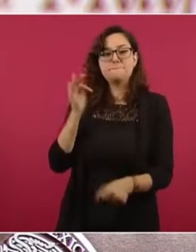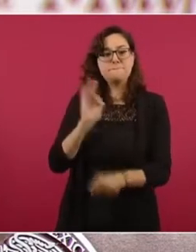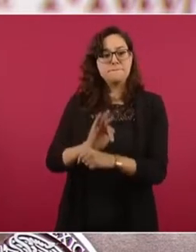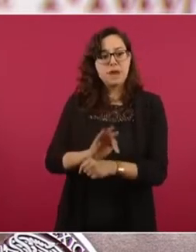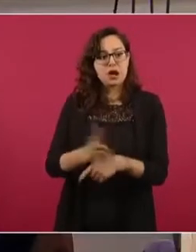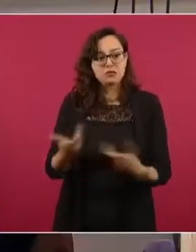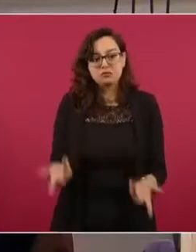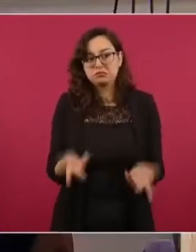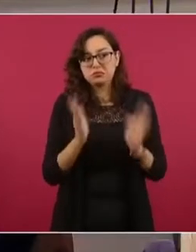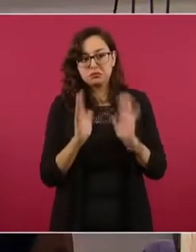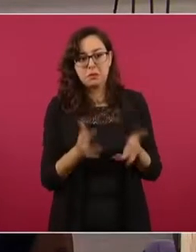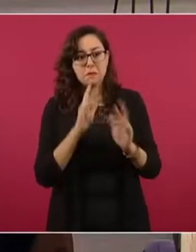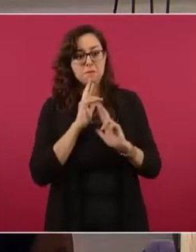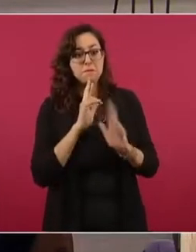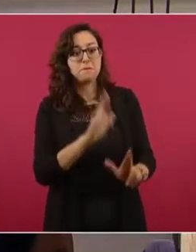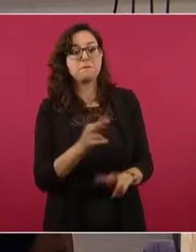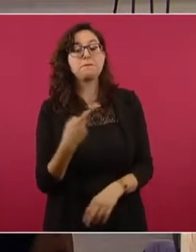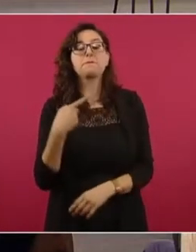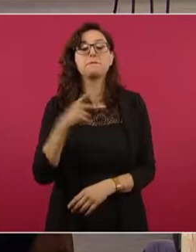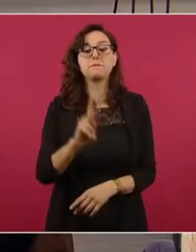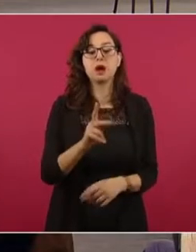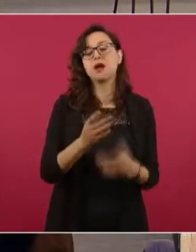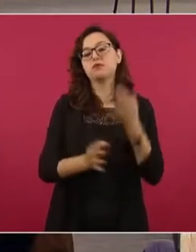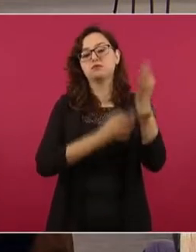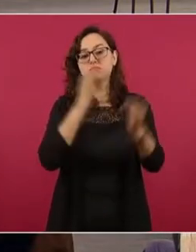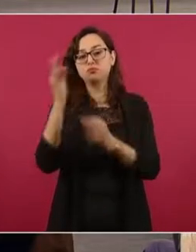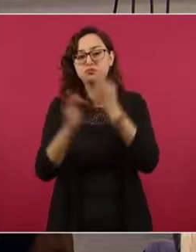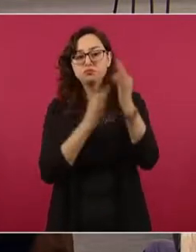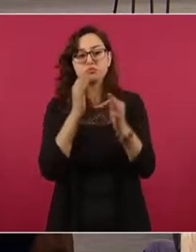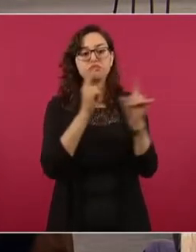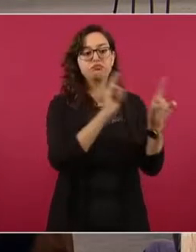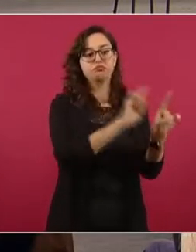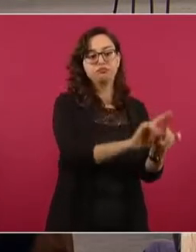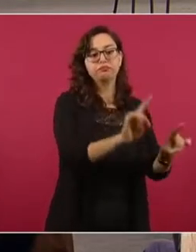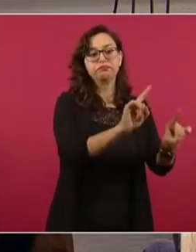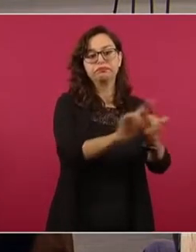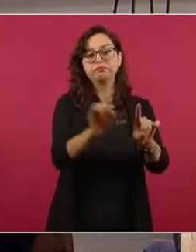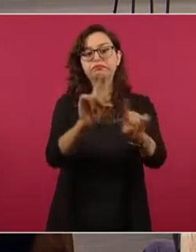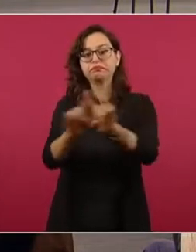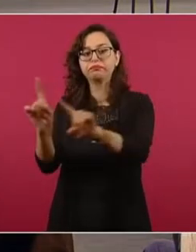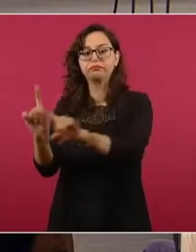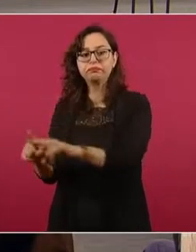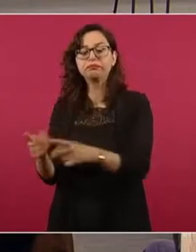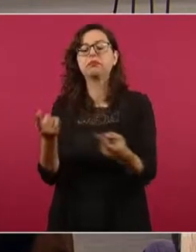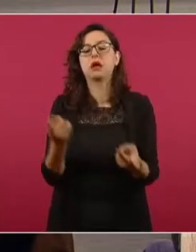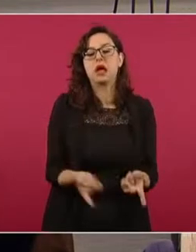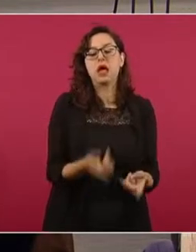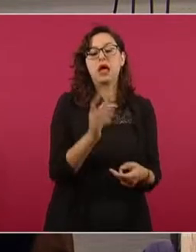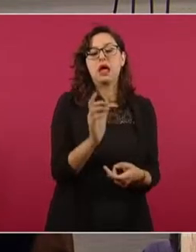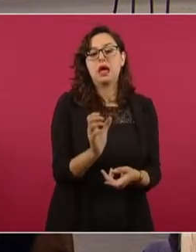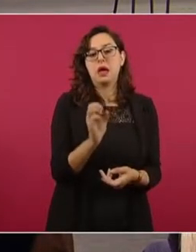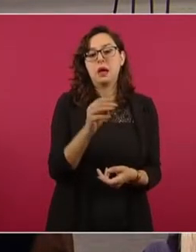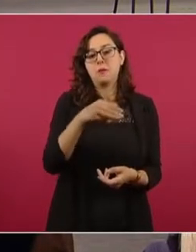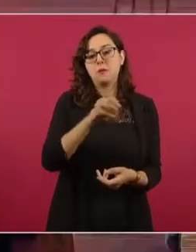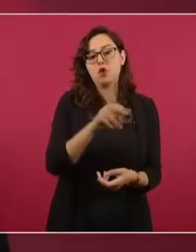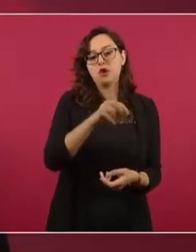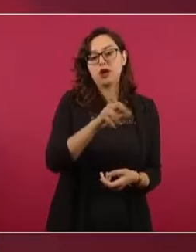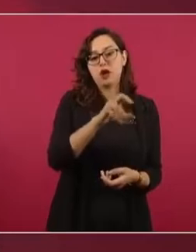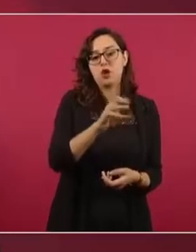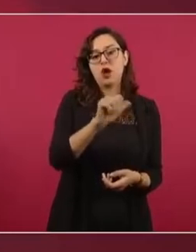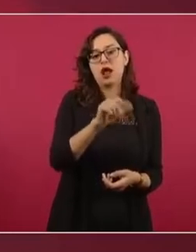Expansión, El Contribuyente y Forbes y personajes como Max Kaiser, el Monero Calderón,